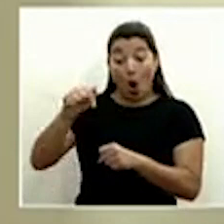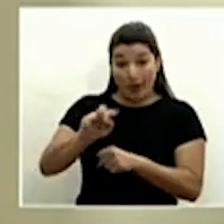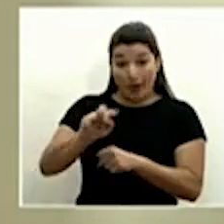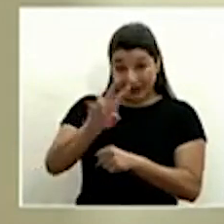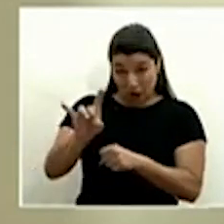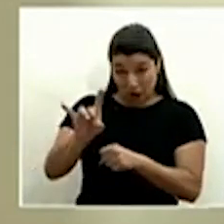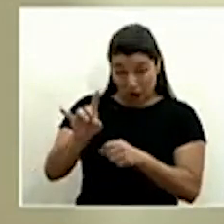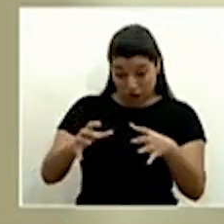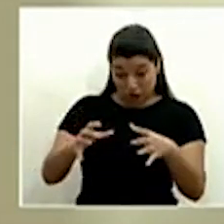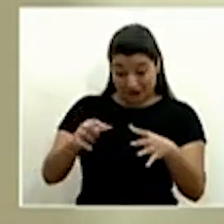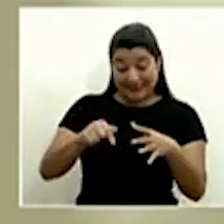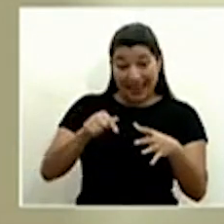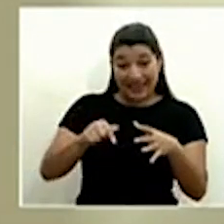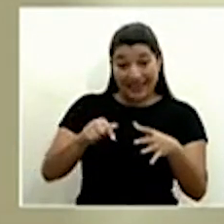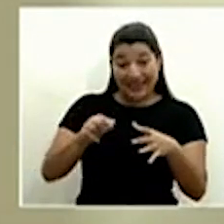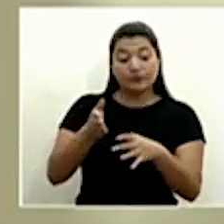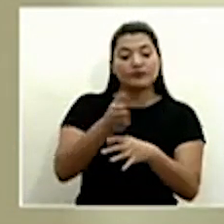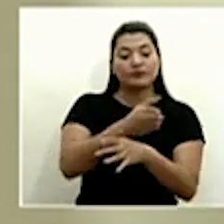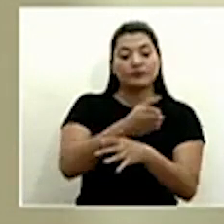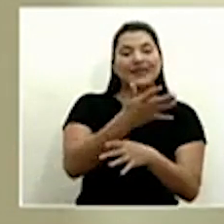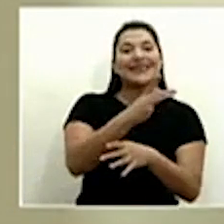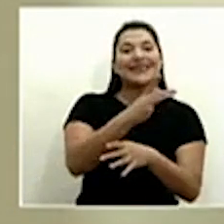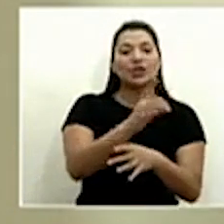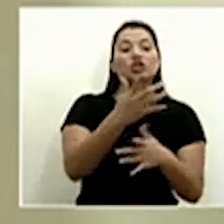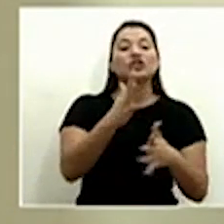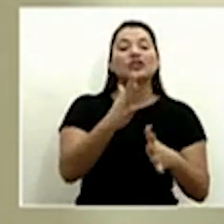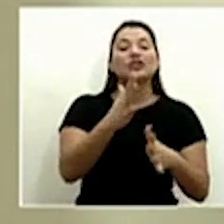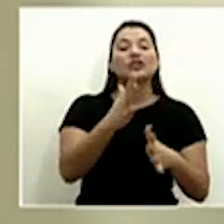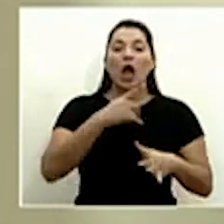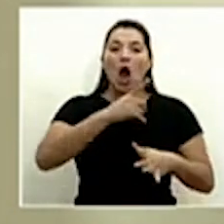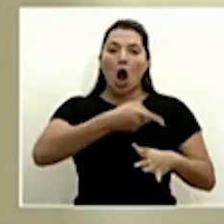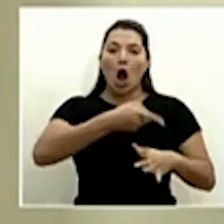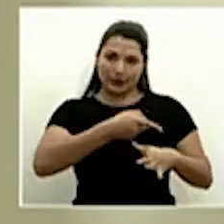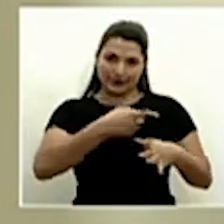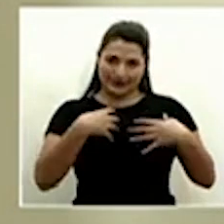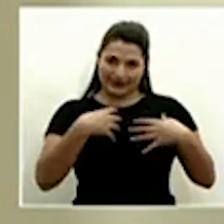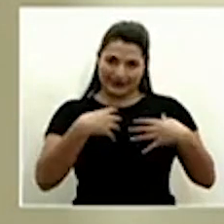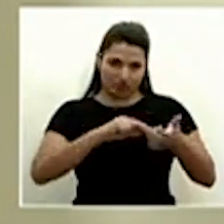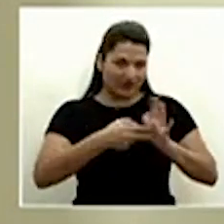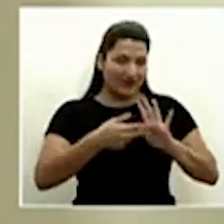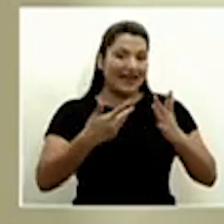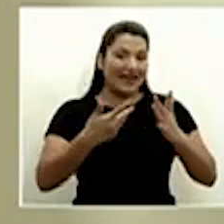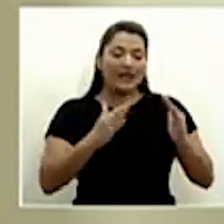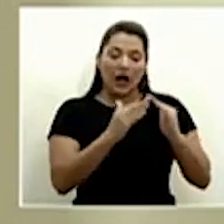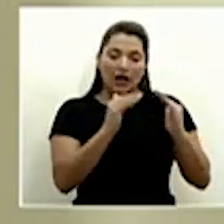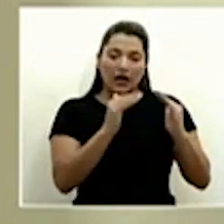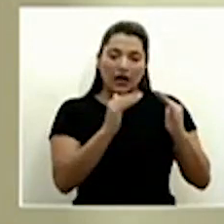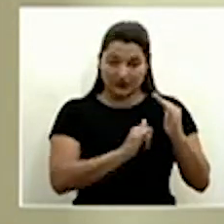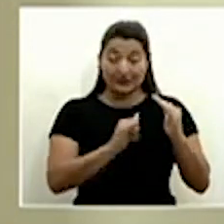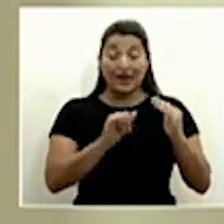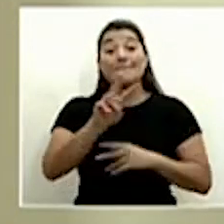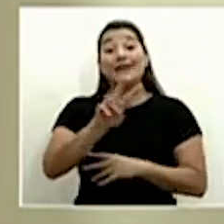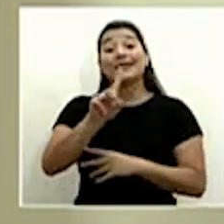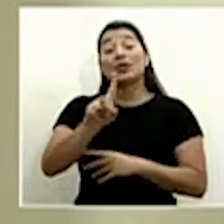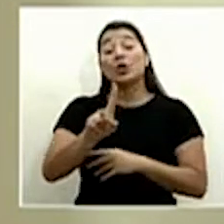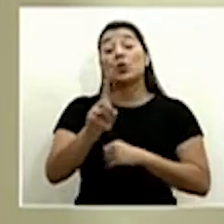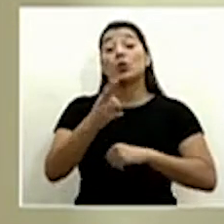tenían una orden sanitaria. De esos 28, 21 son nacionales y 7 son extranjeros.